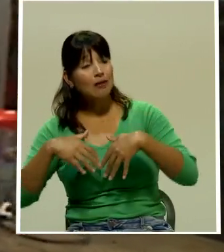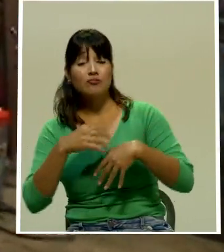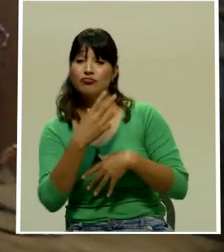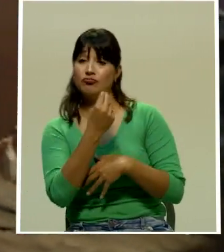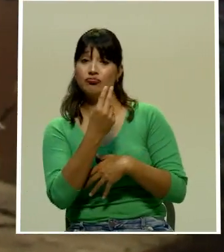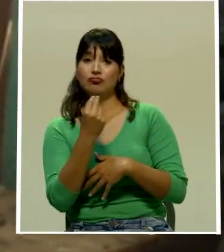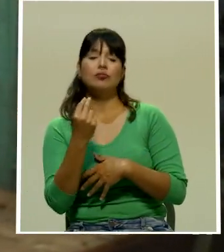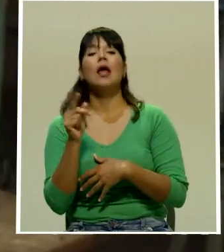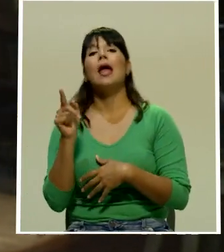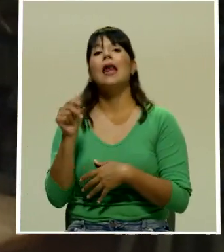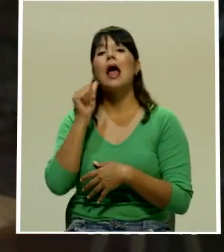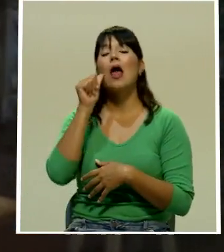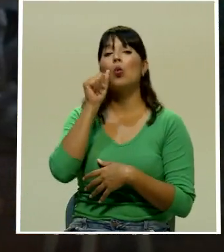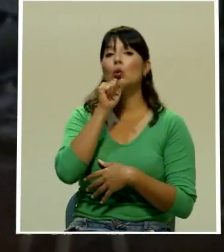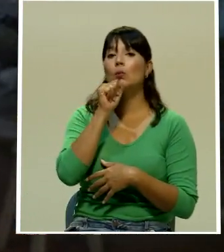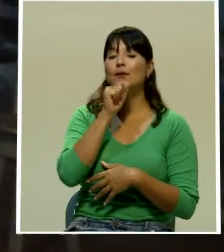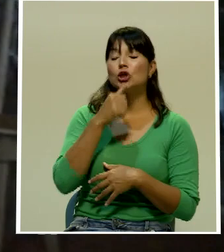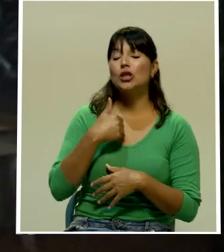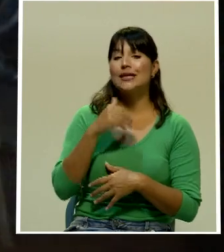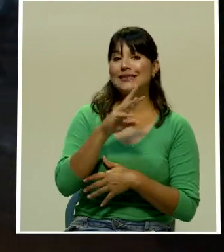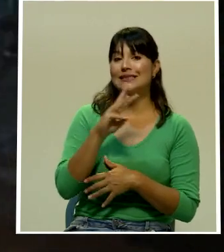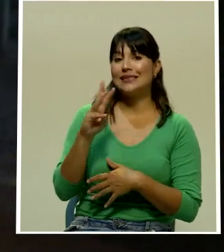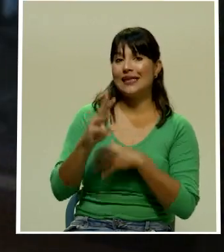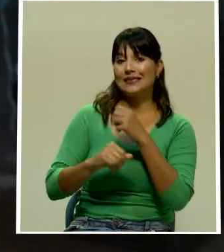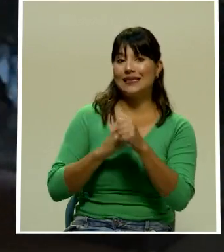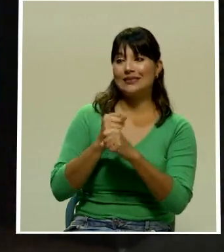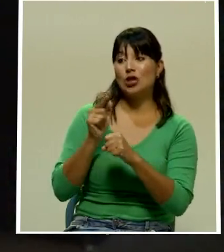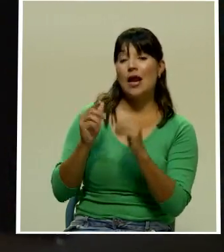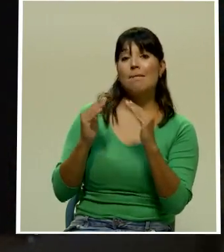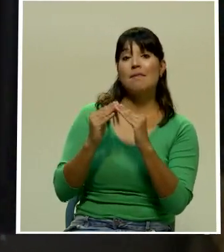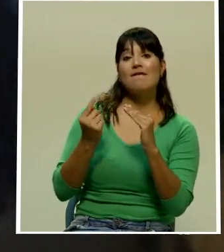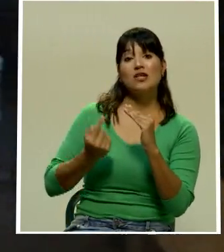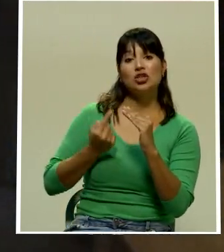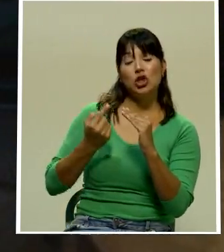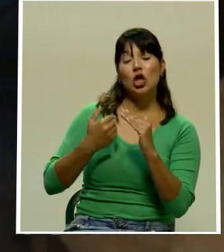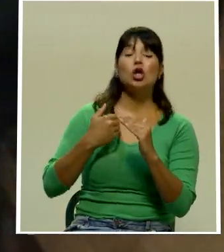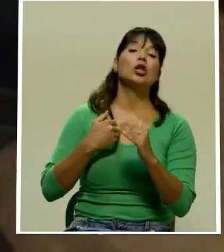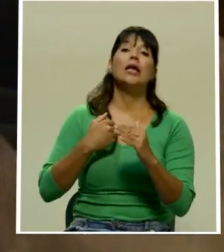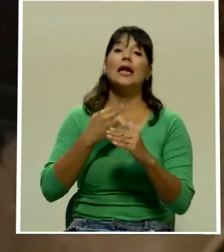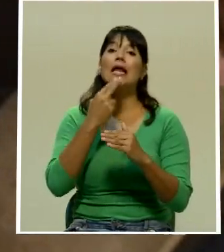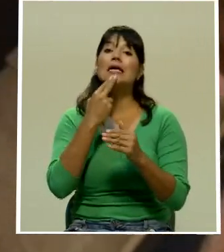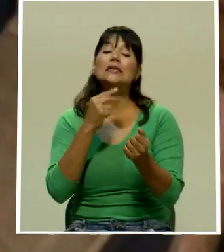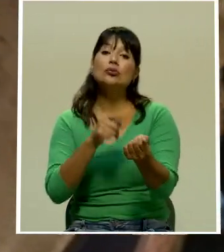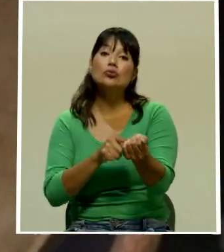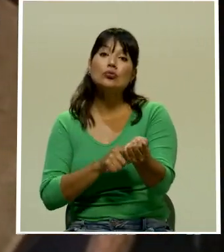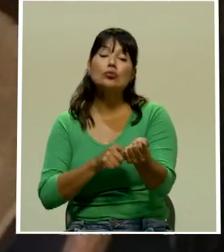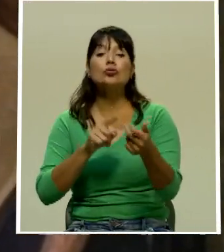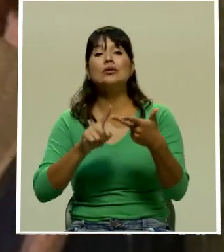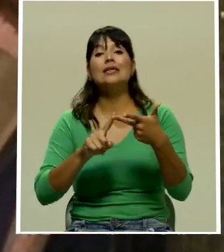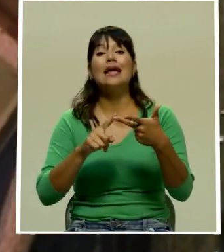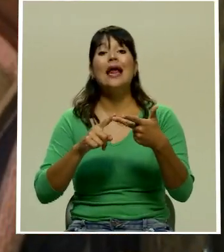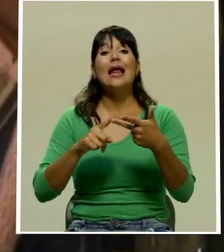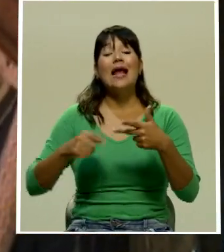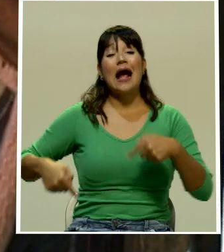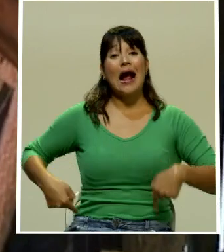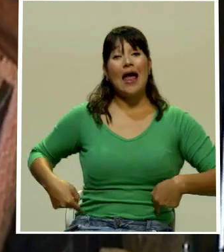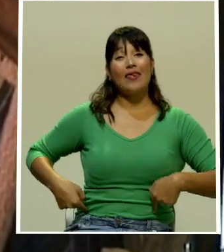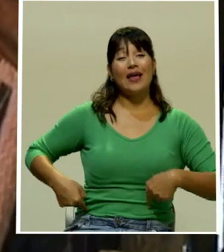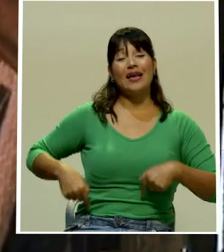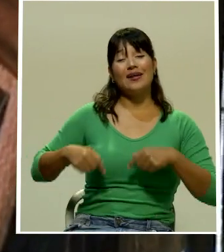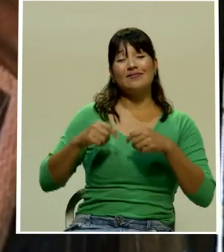un adulto mayor de 66 años, quien vive solo, es diabético y tiene un desgaste en su cadera. Su casa